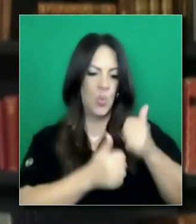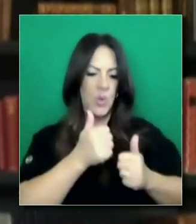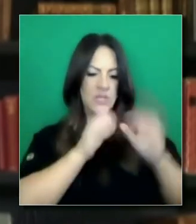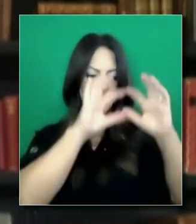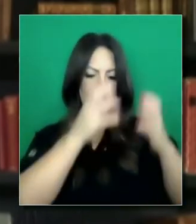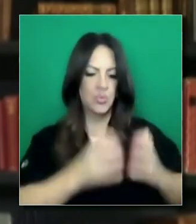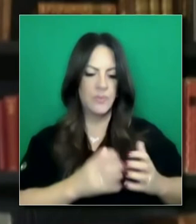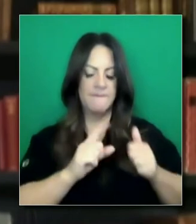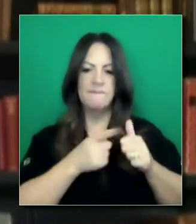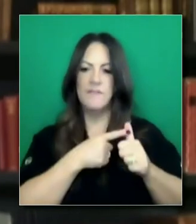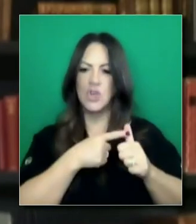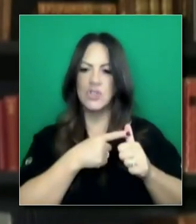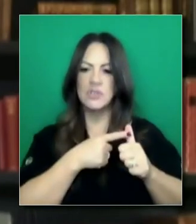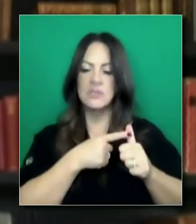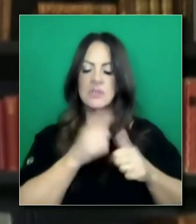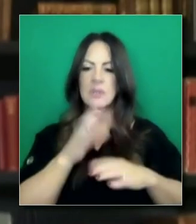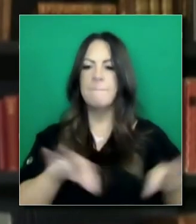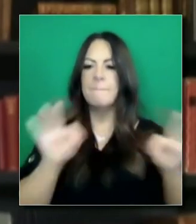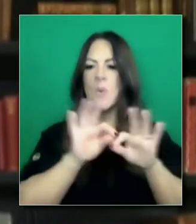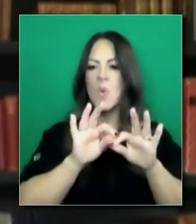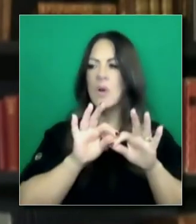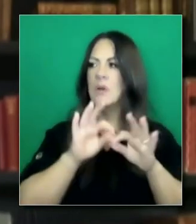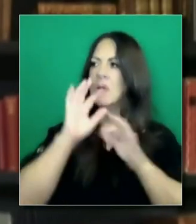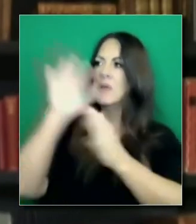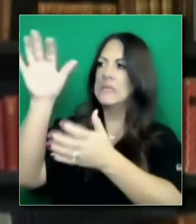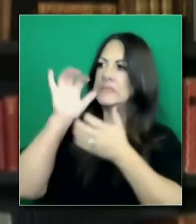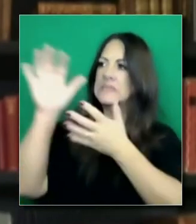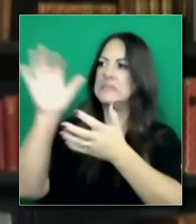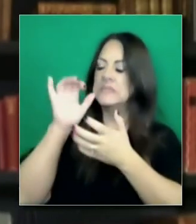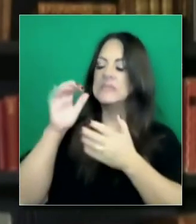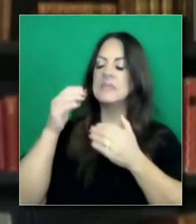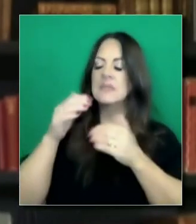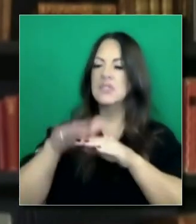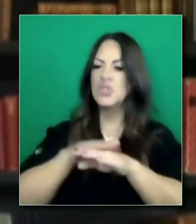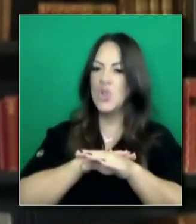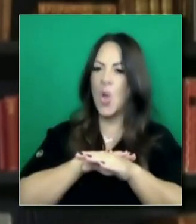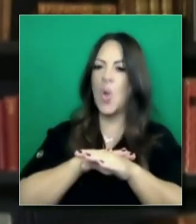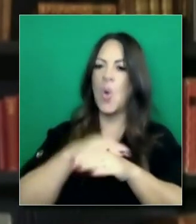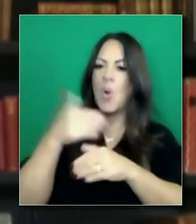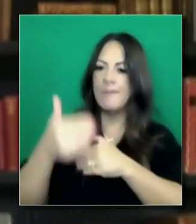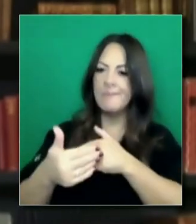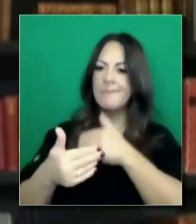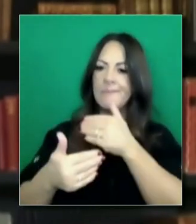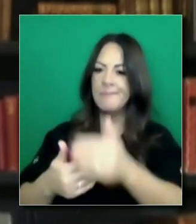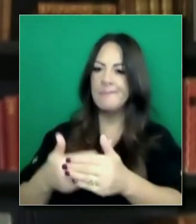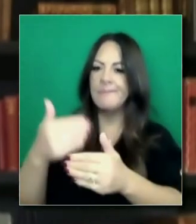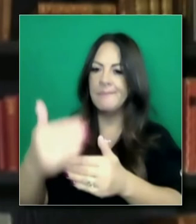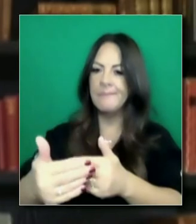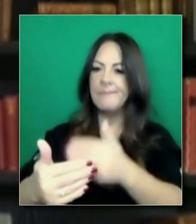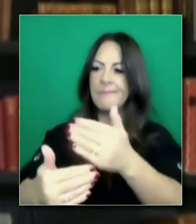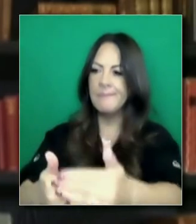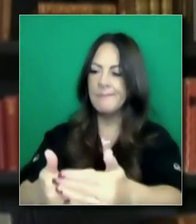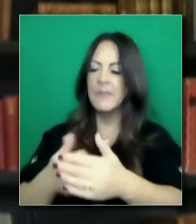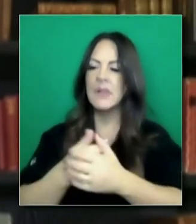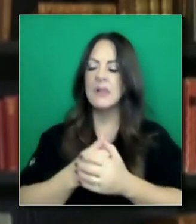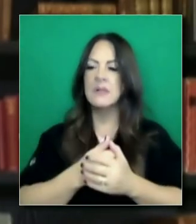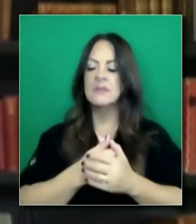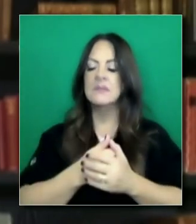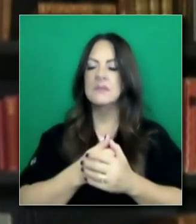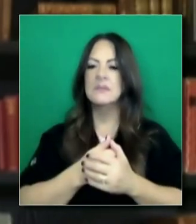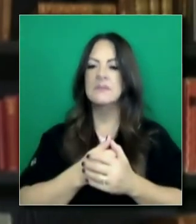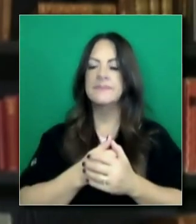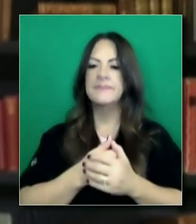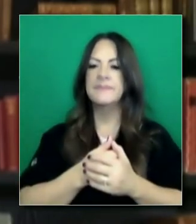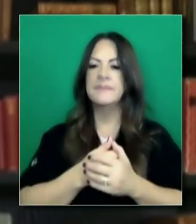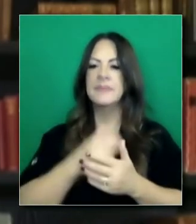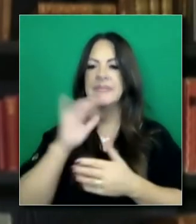limitada de suministros y un grupo pequeño de la comunidad. Pero cuando estamos hablando de enero, febrero,